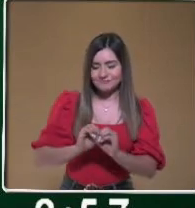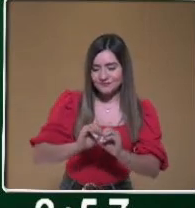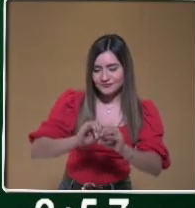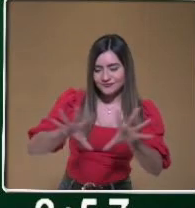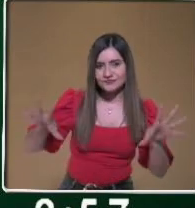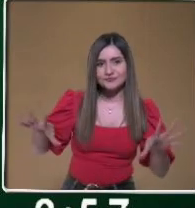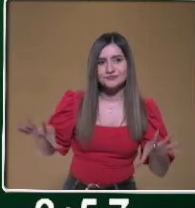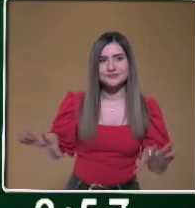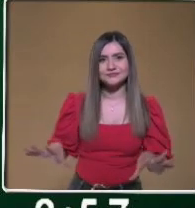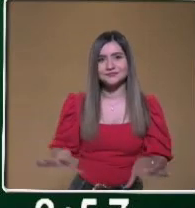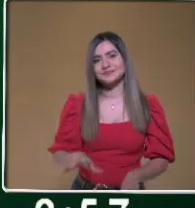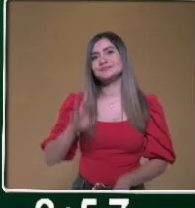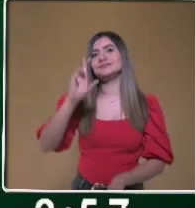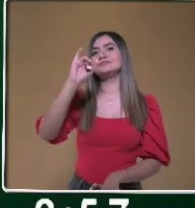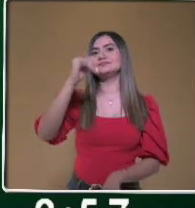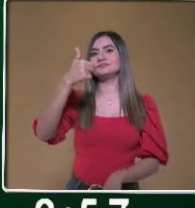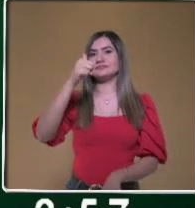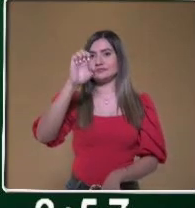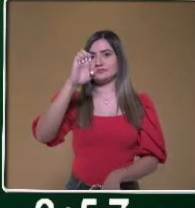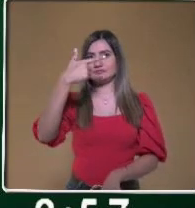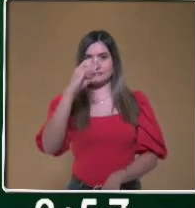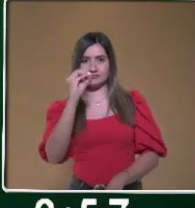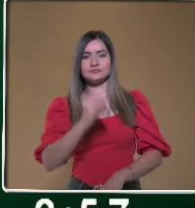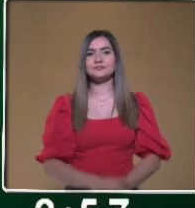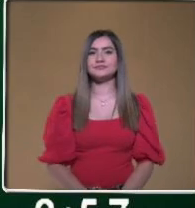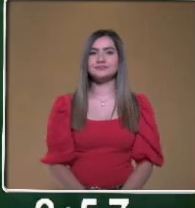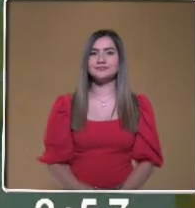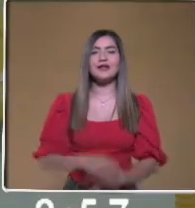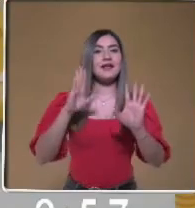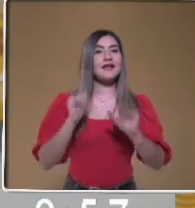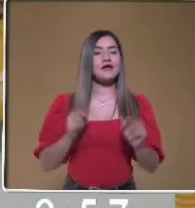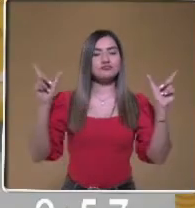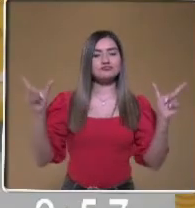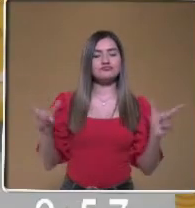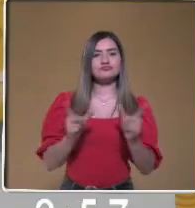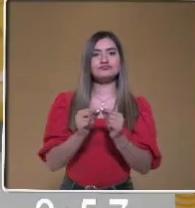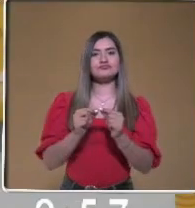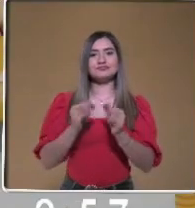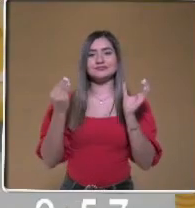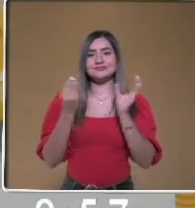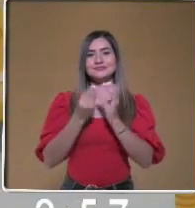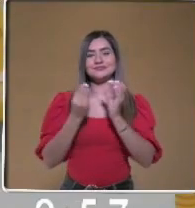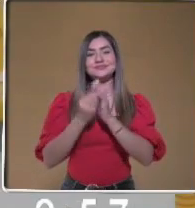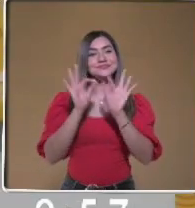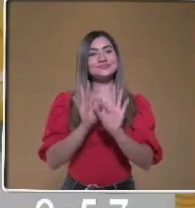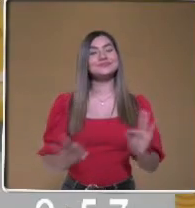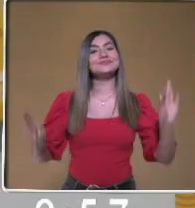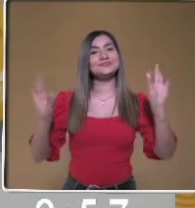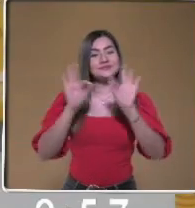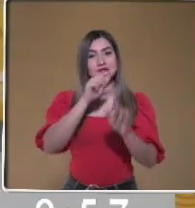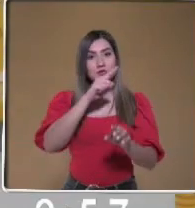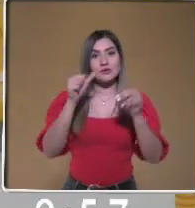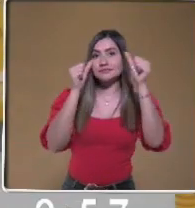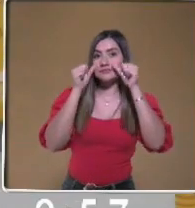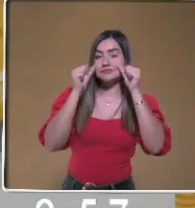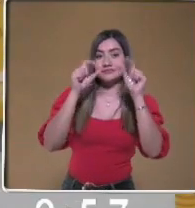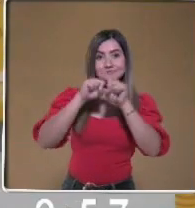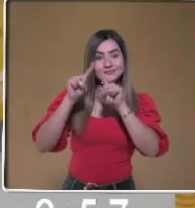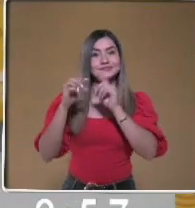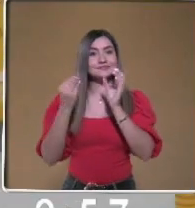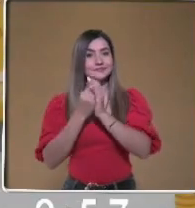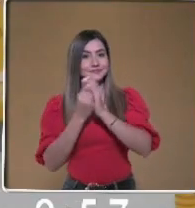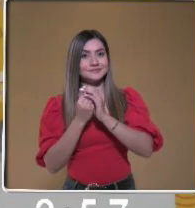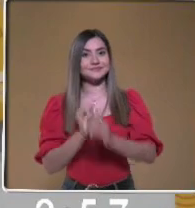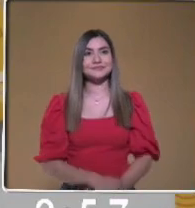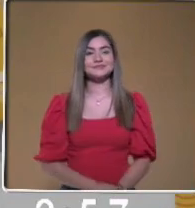Ok, con esto nos vamos a despedir el día de hoy. Recuerda que es muy importante que estés muy atento a todas tus clases. Y